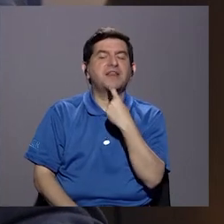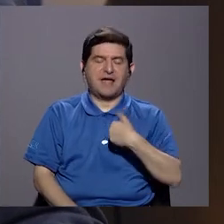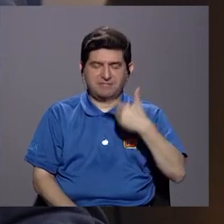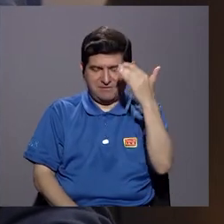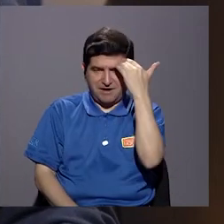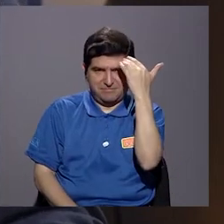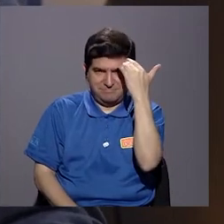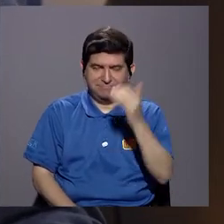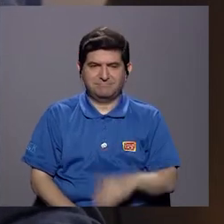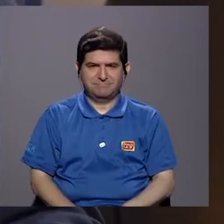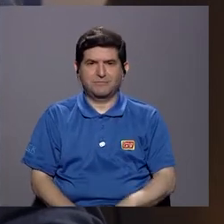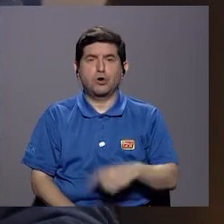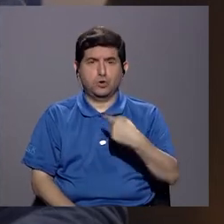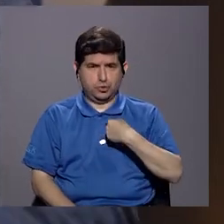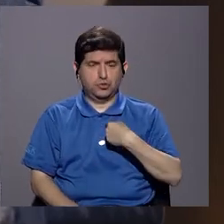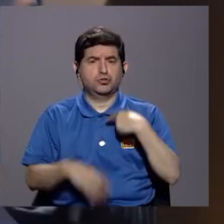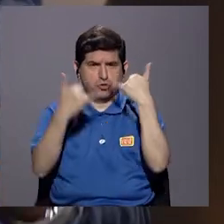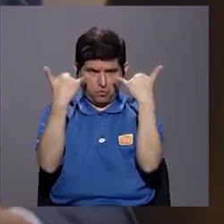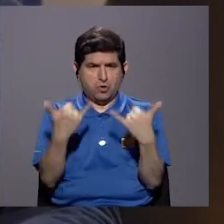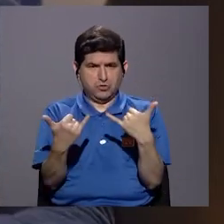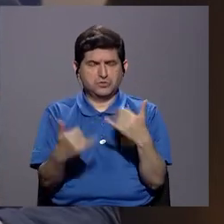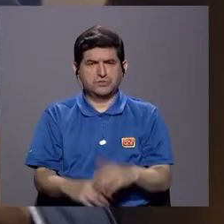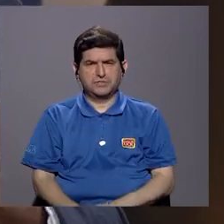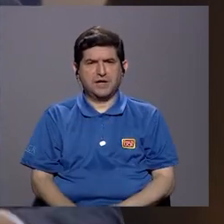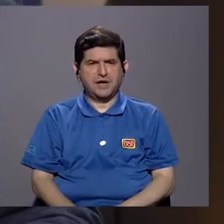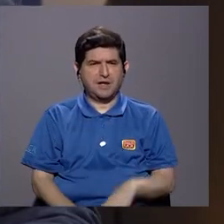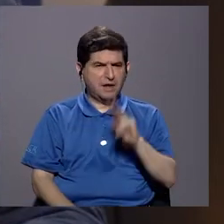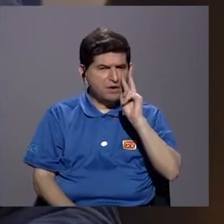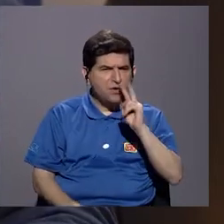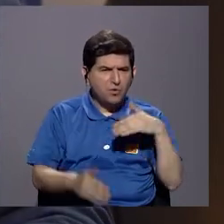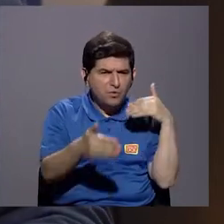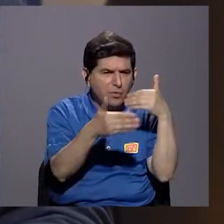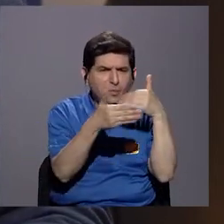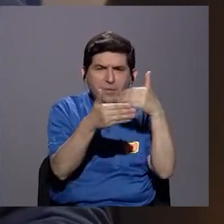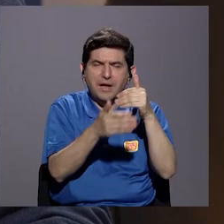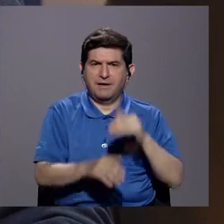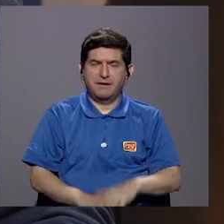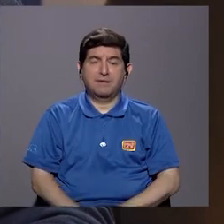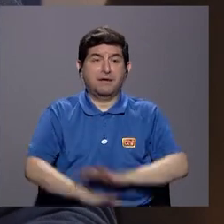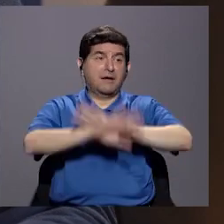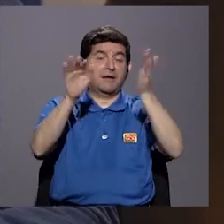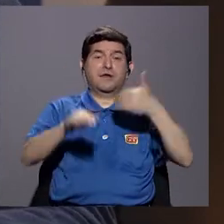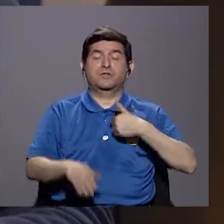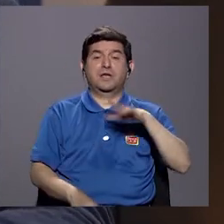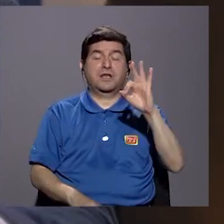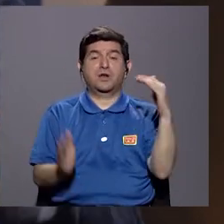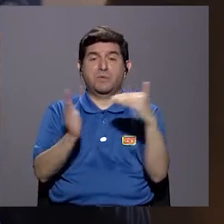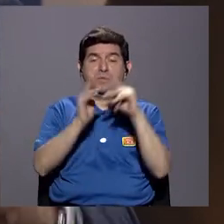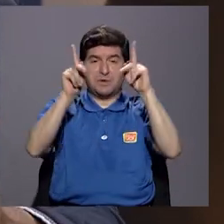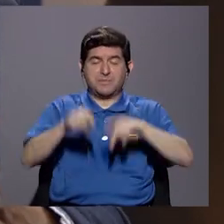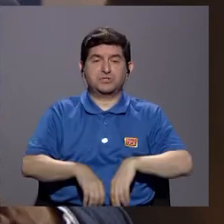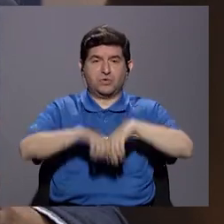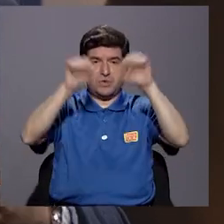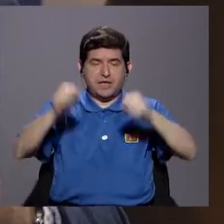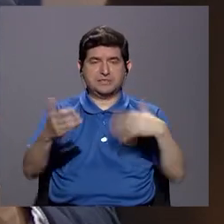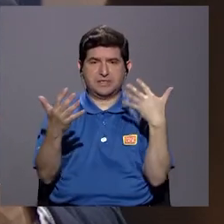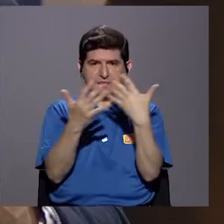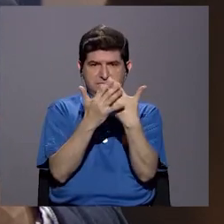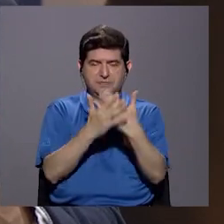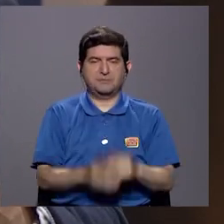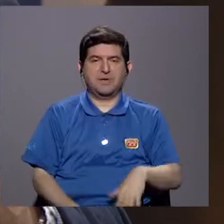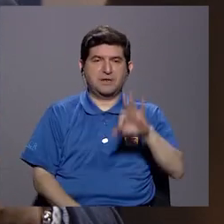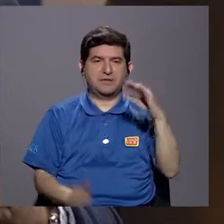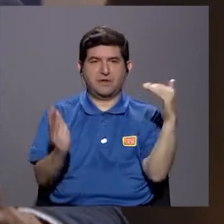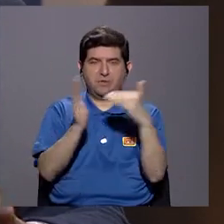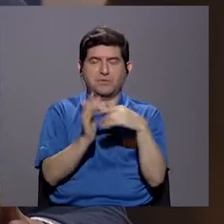caso que conozco porque lo he, digamos, visto de cerca. Claro, tienen 9 mil personas en su sistema penitenciario y de esas 9